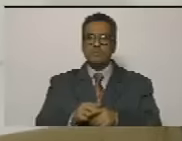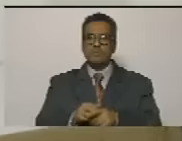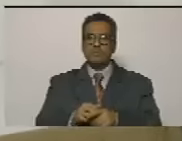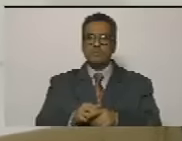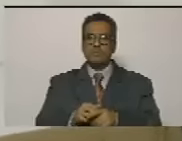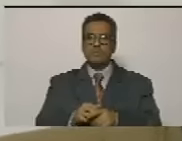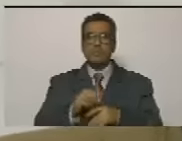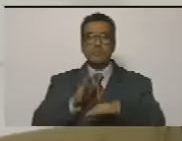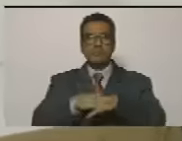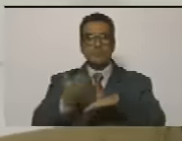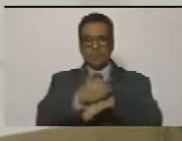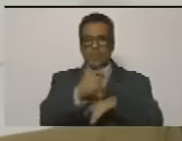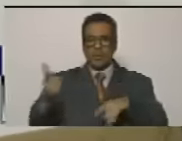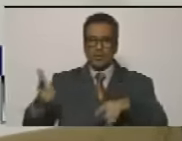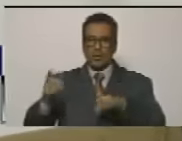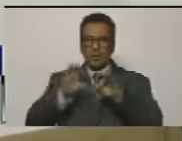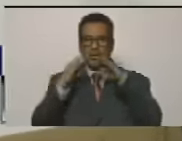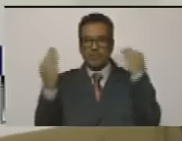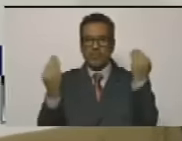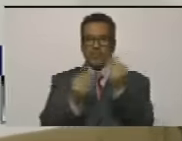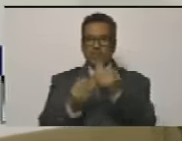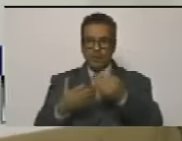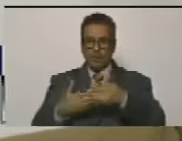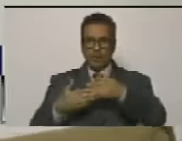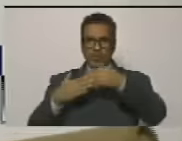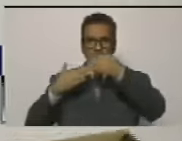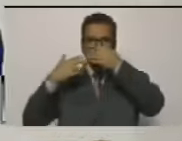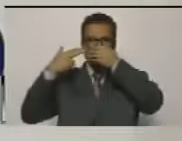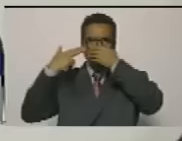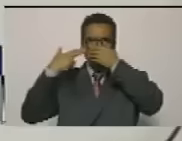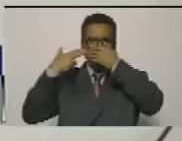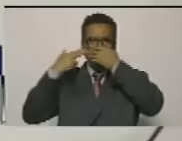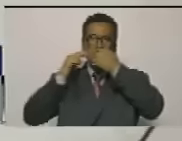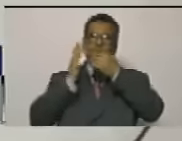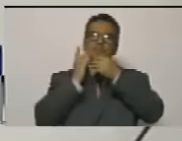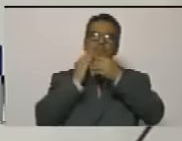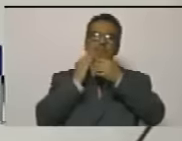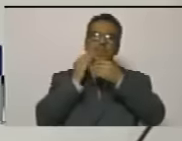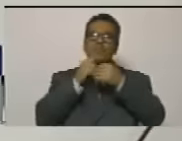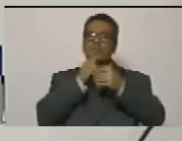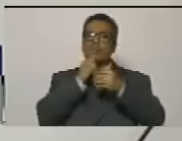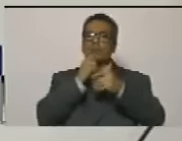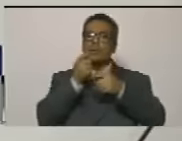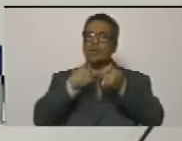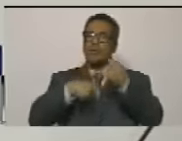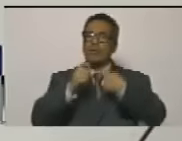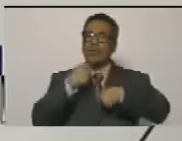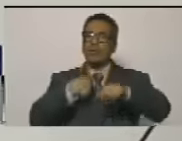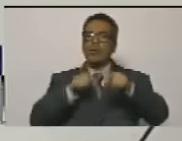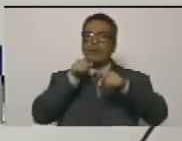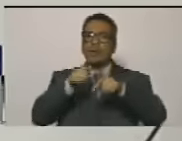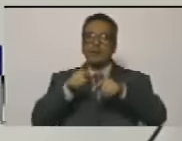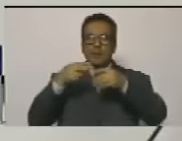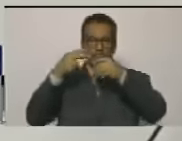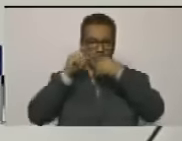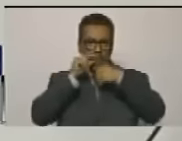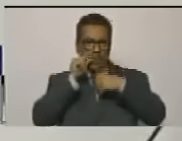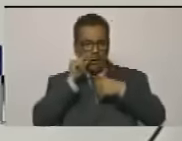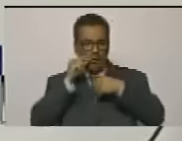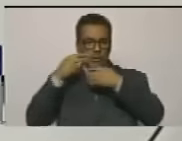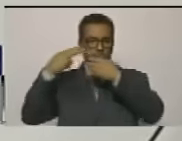porque si a tienen un familiar secuestrado Romero ¿con quién vas a negociar tú si no es con el secuestrador?